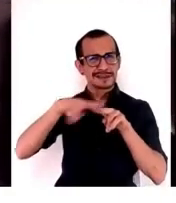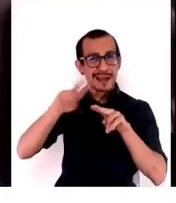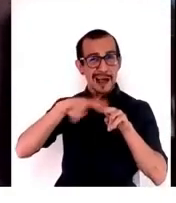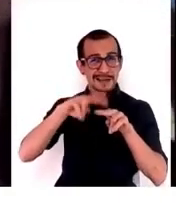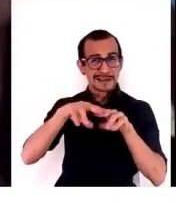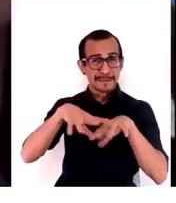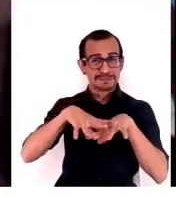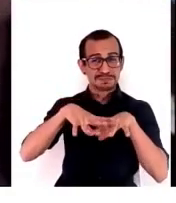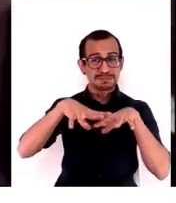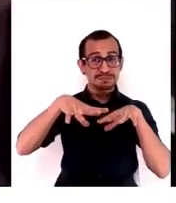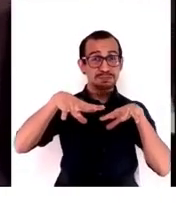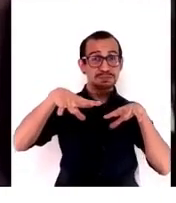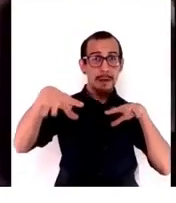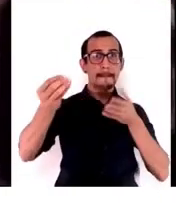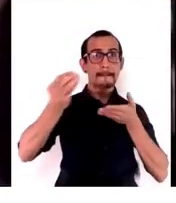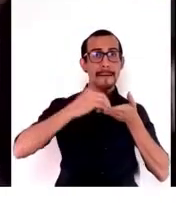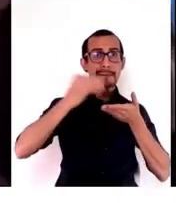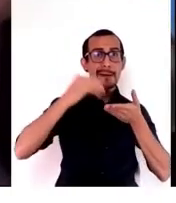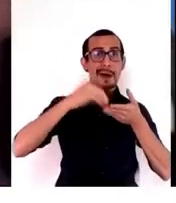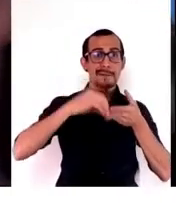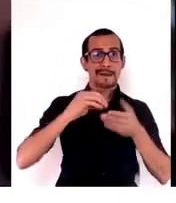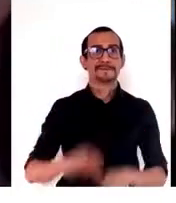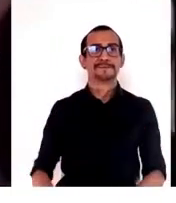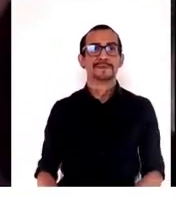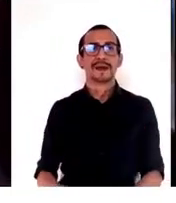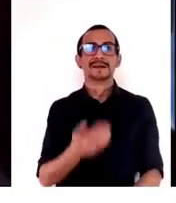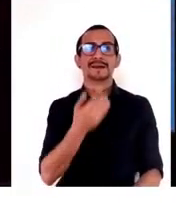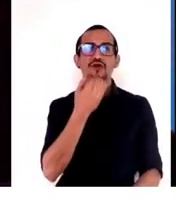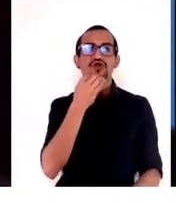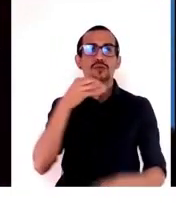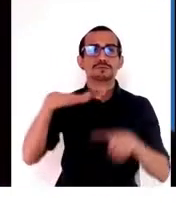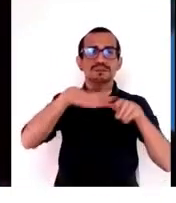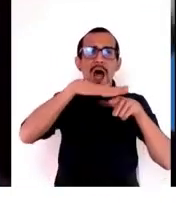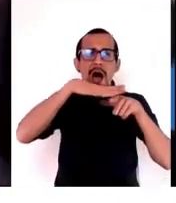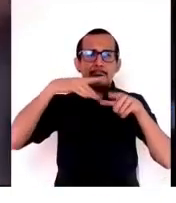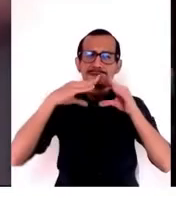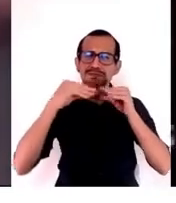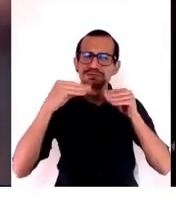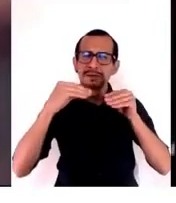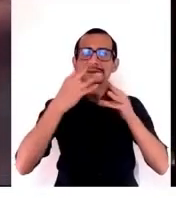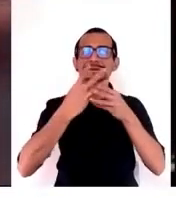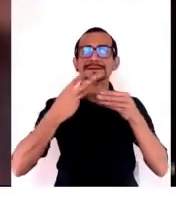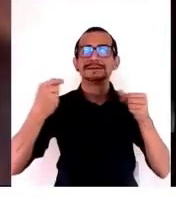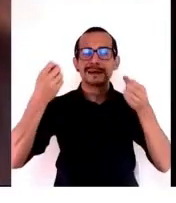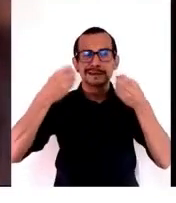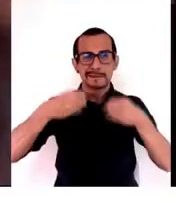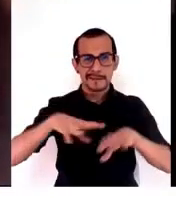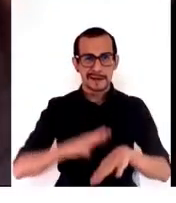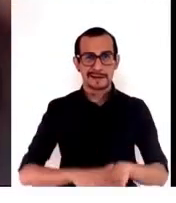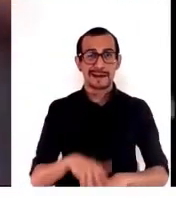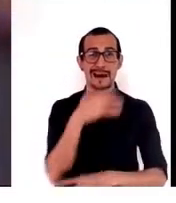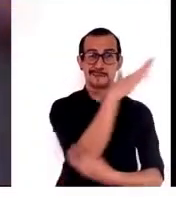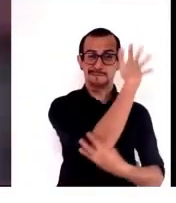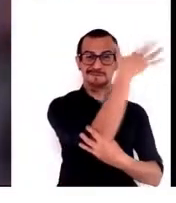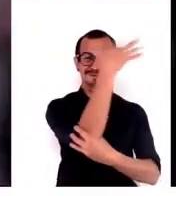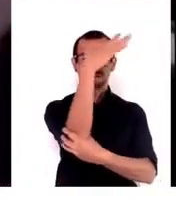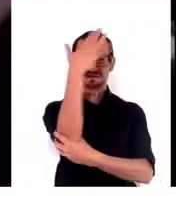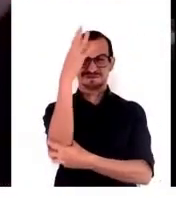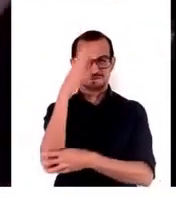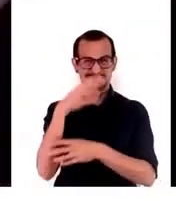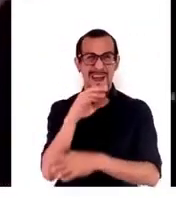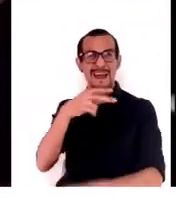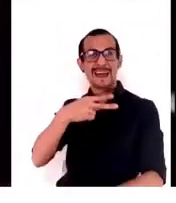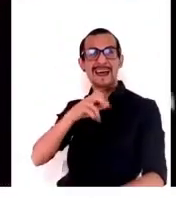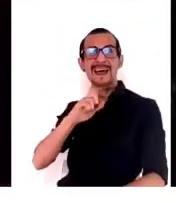se extienden. Los humedales se pierden, 10 mil tonos de hectáreos de bosques se pierden al año.